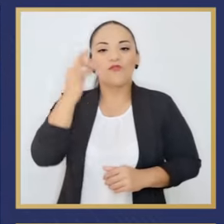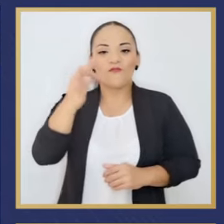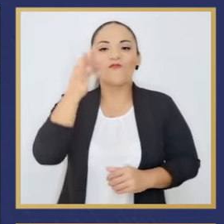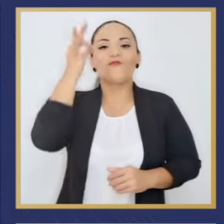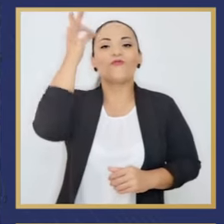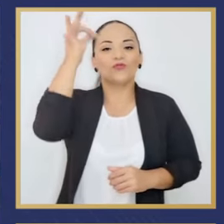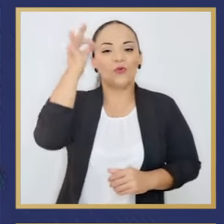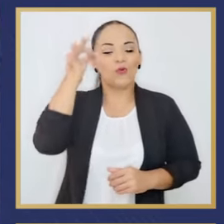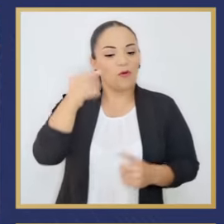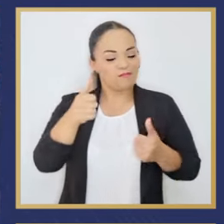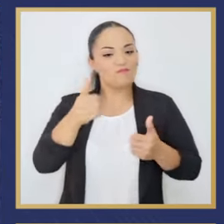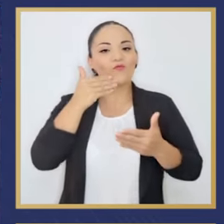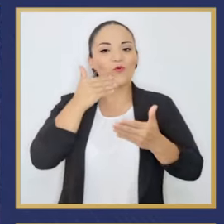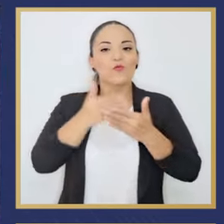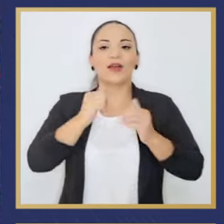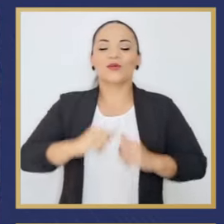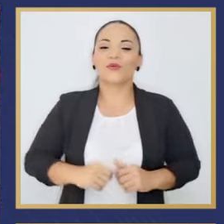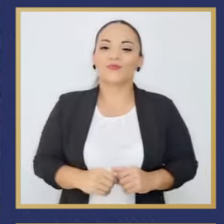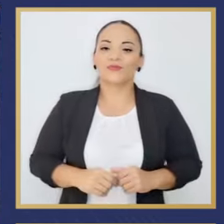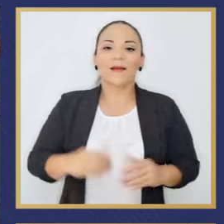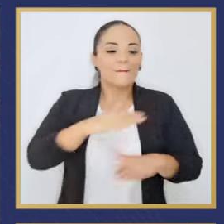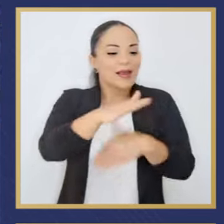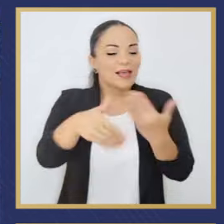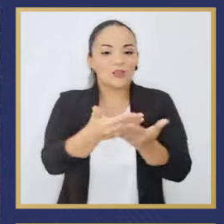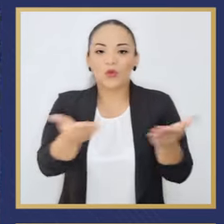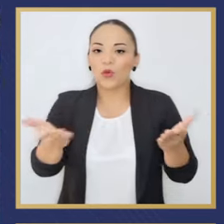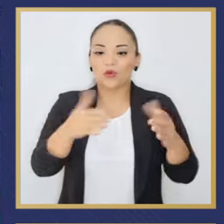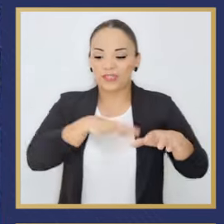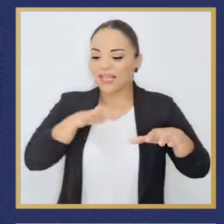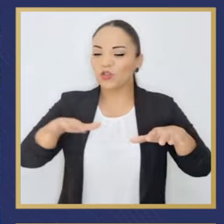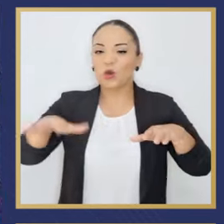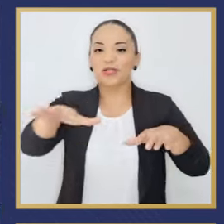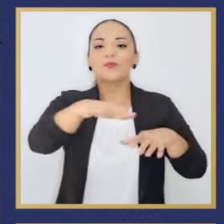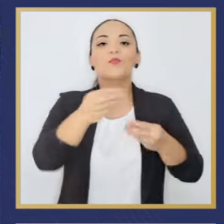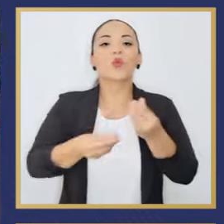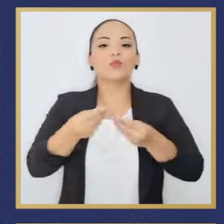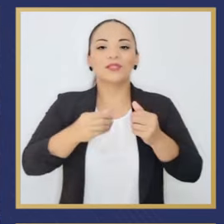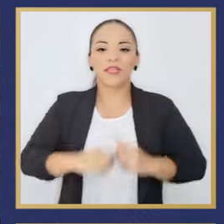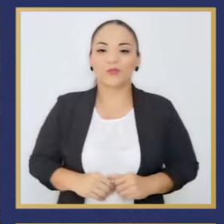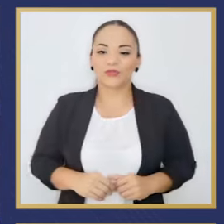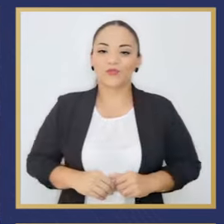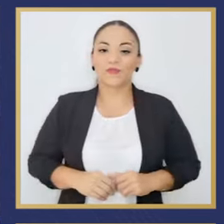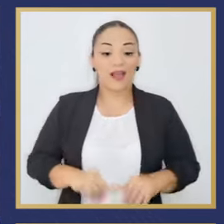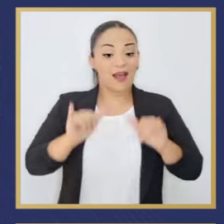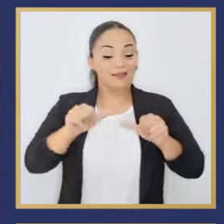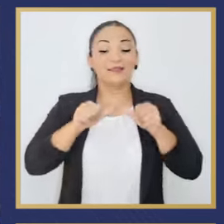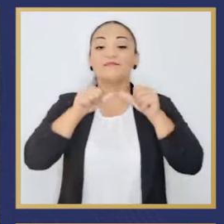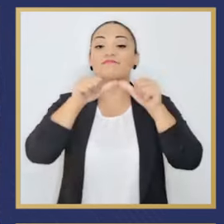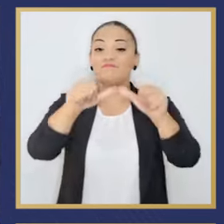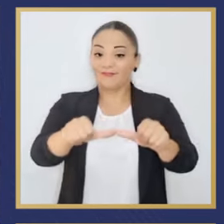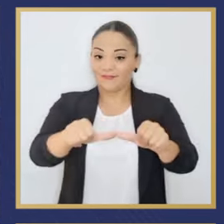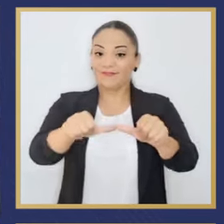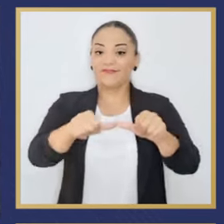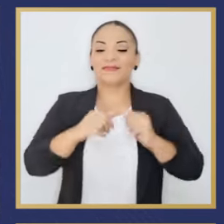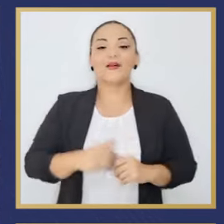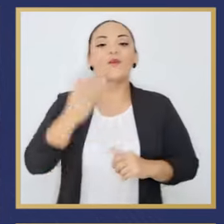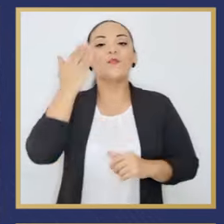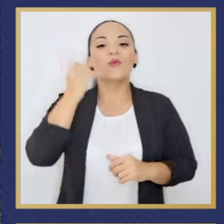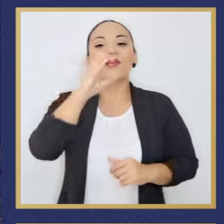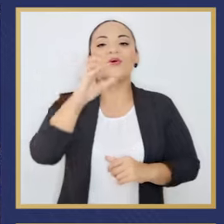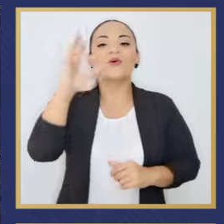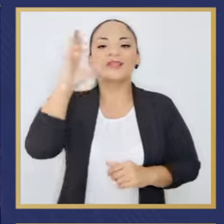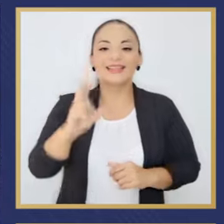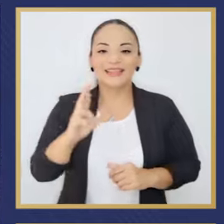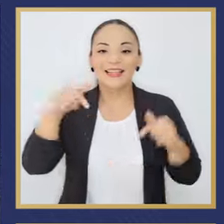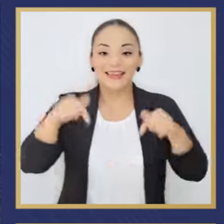horizonte muy prometedor para todos los sectores productivos. Y así seguirá siendo, porque